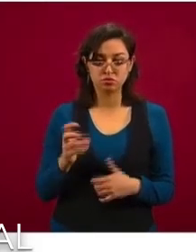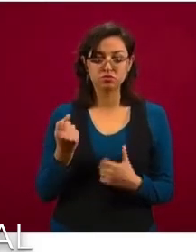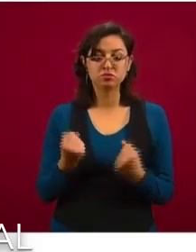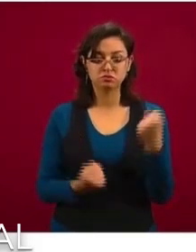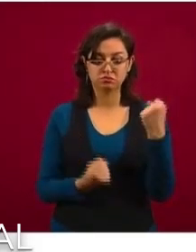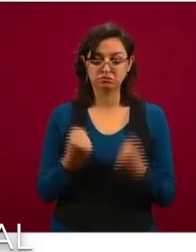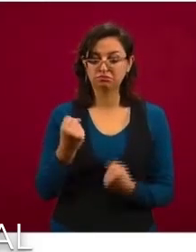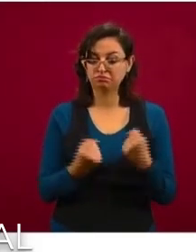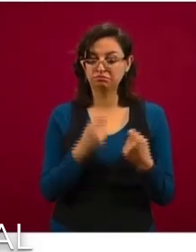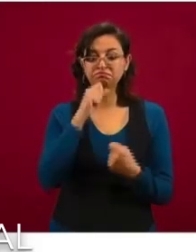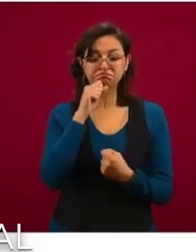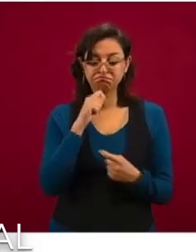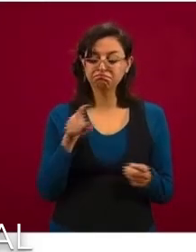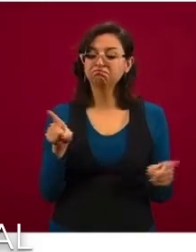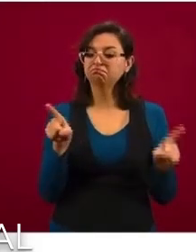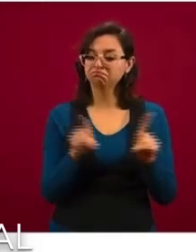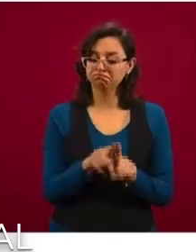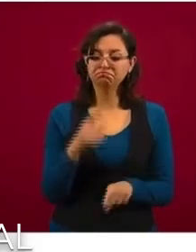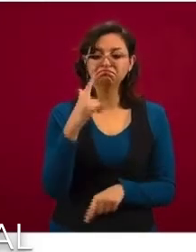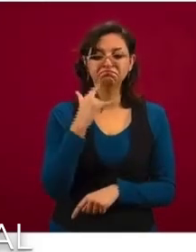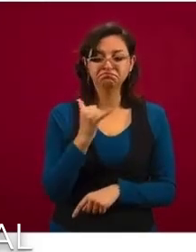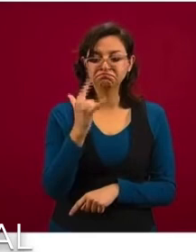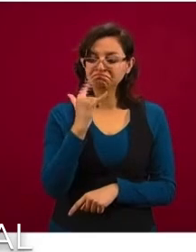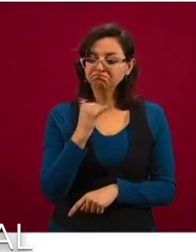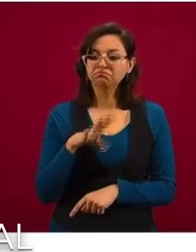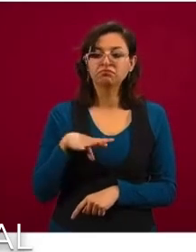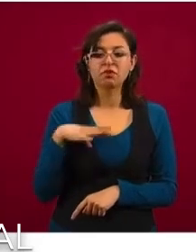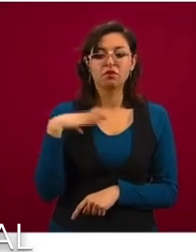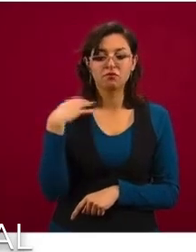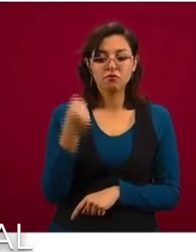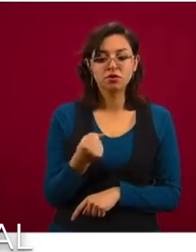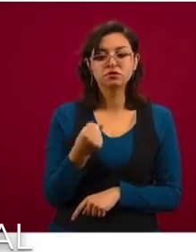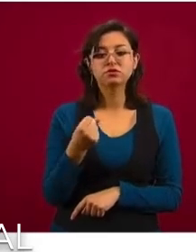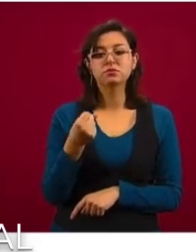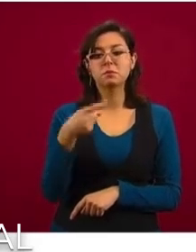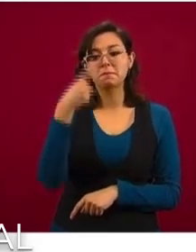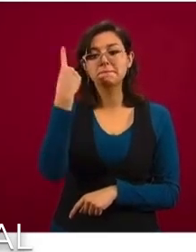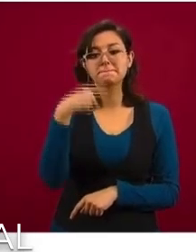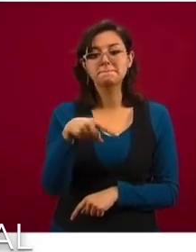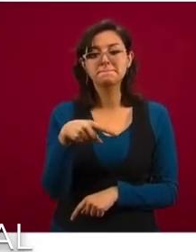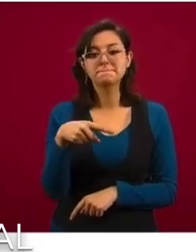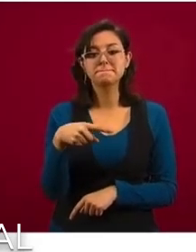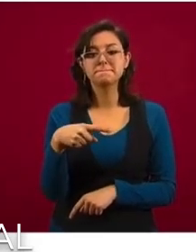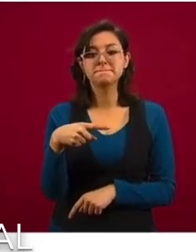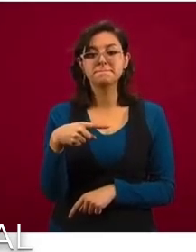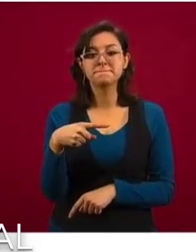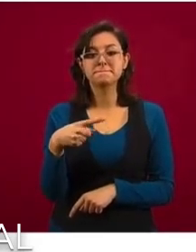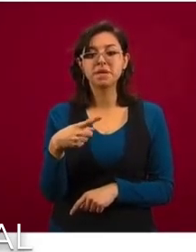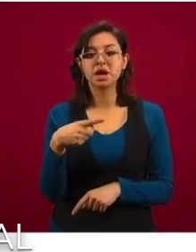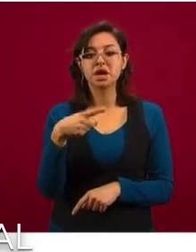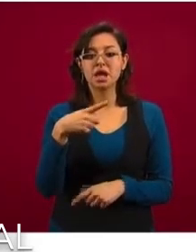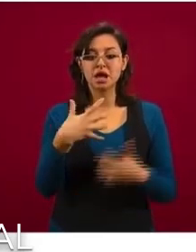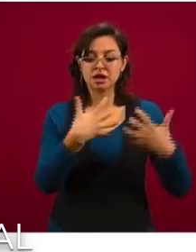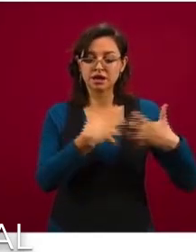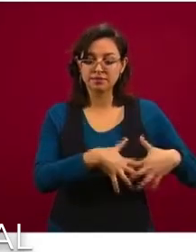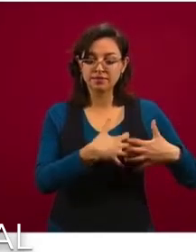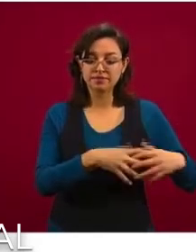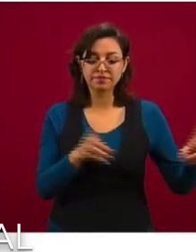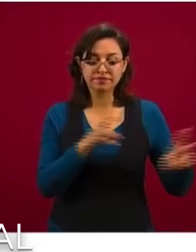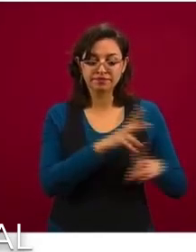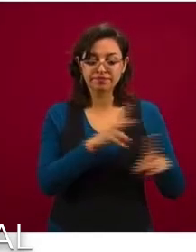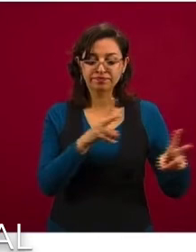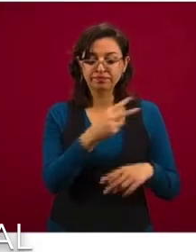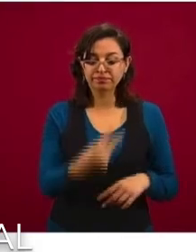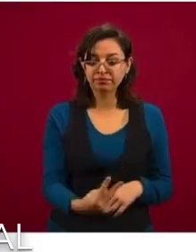se encuentra haciendo esfuerzos en la fabricación de ventiladores, pero ha